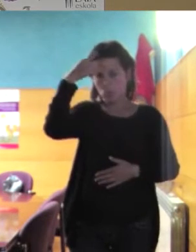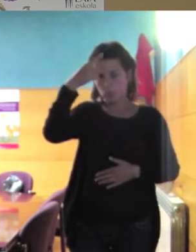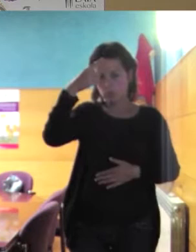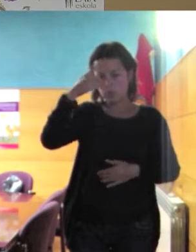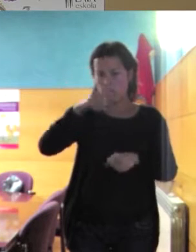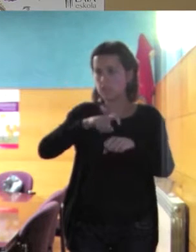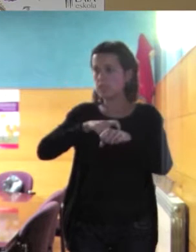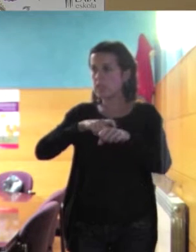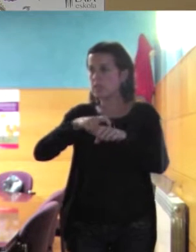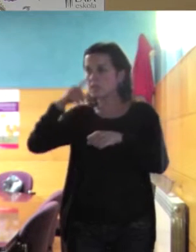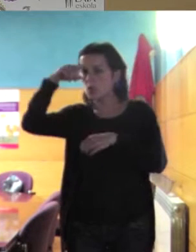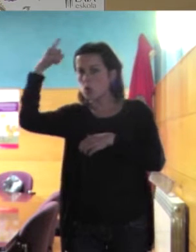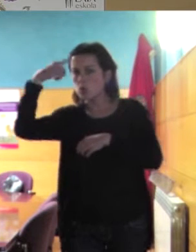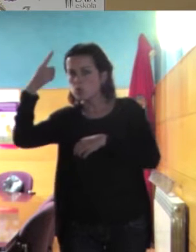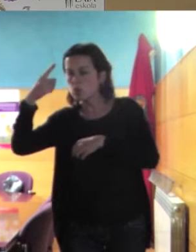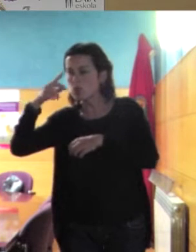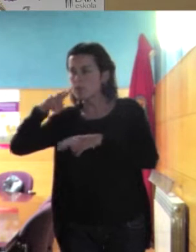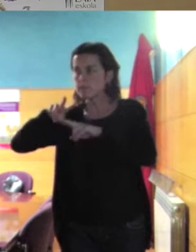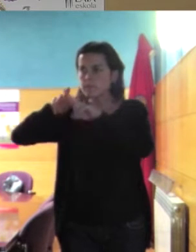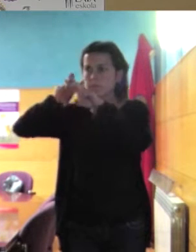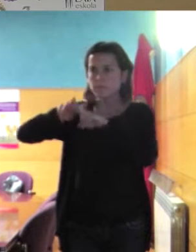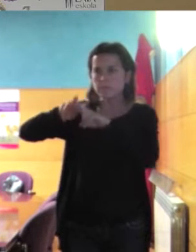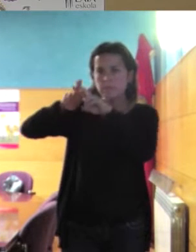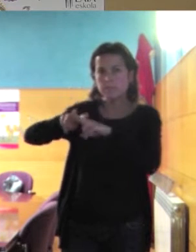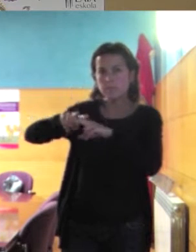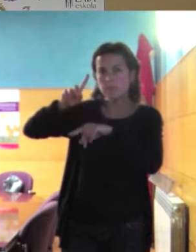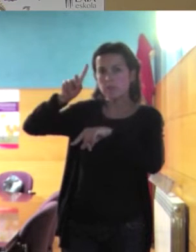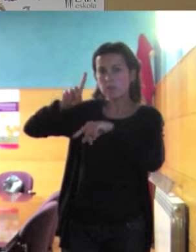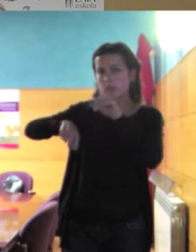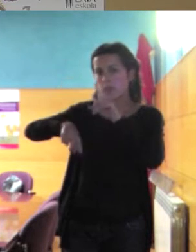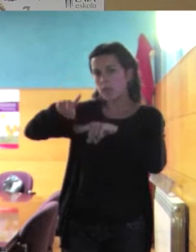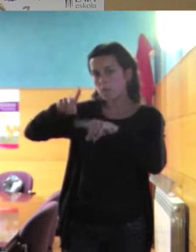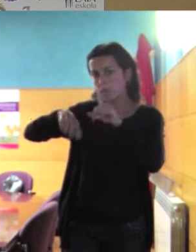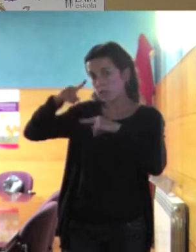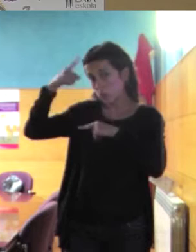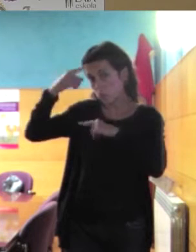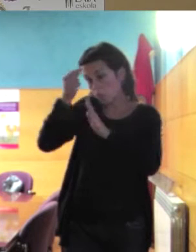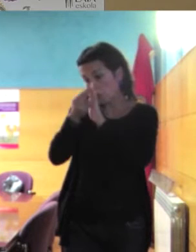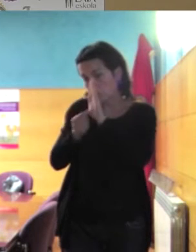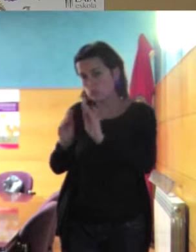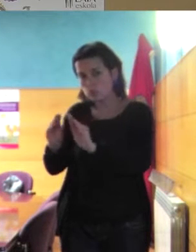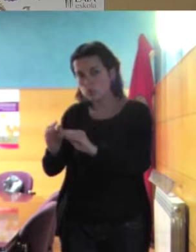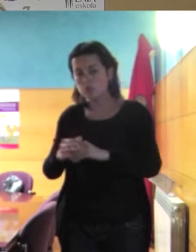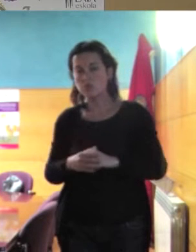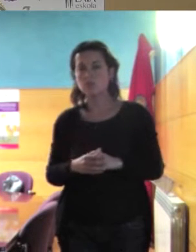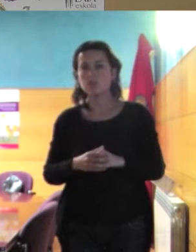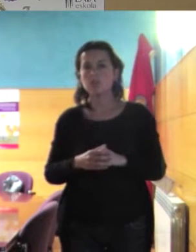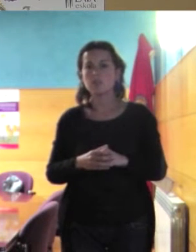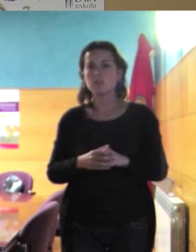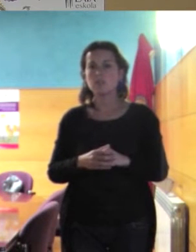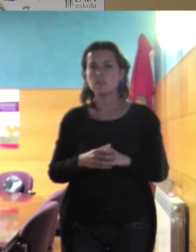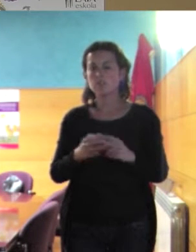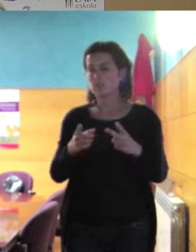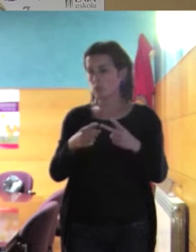culturales deben medirse según los parámetros de la propia cultura. El relativismo